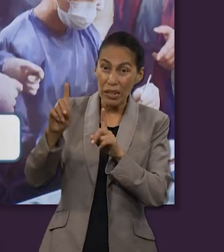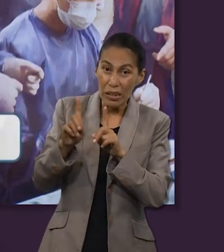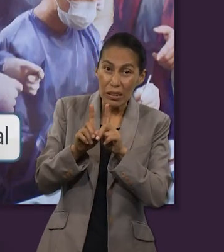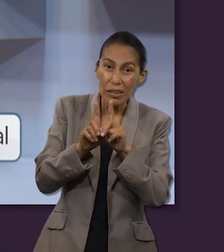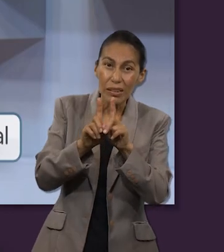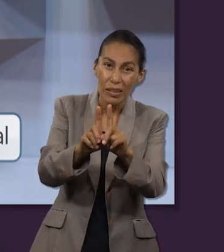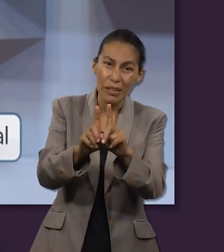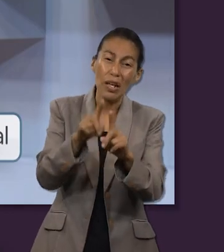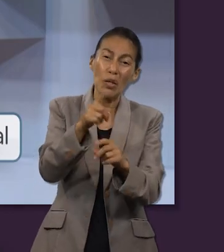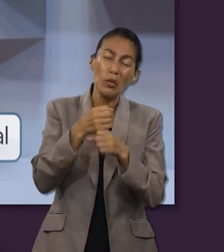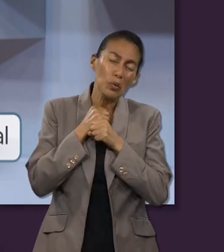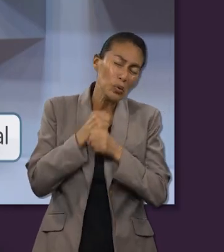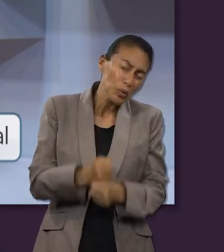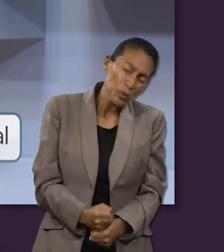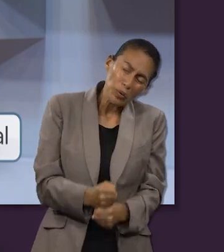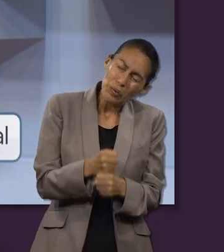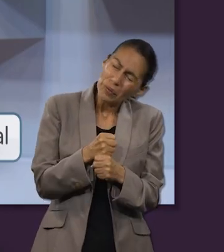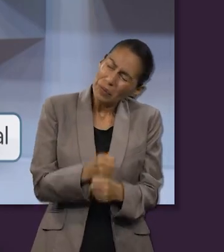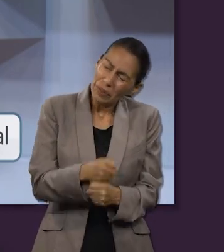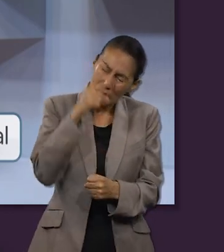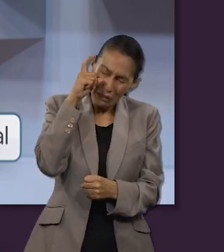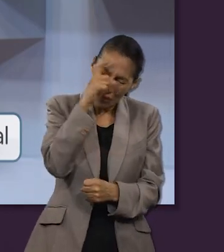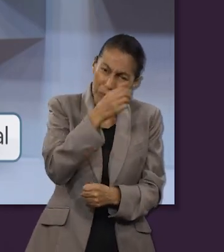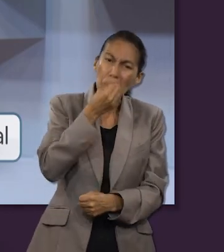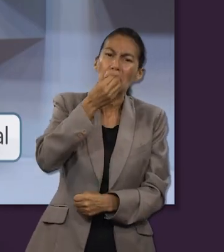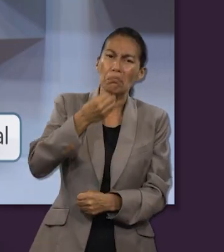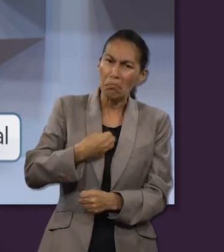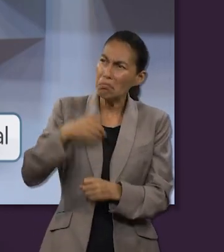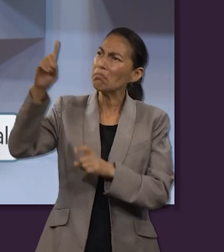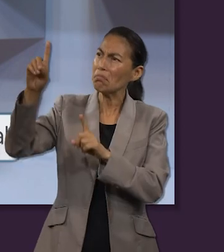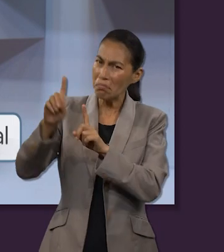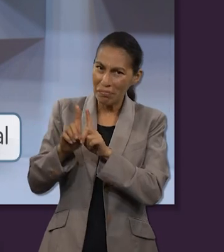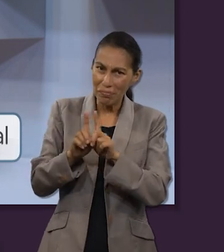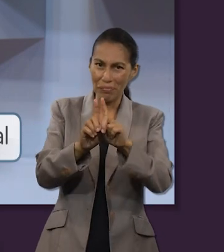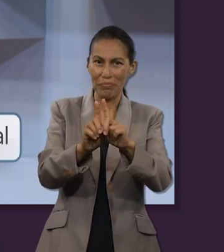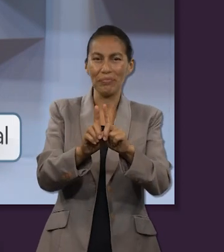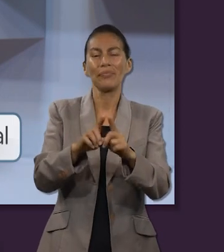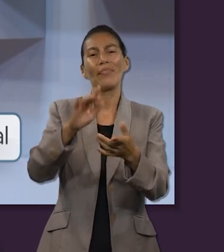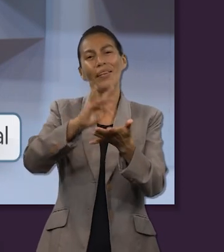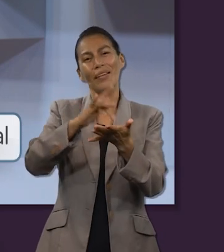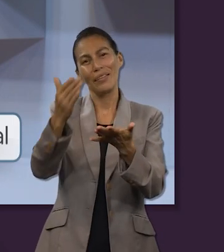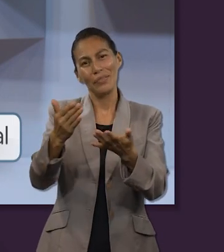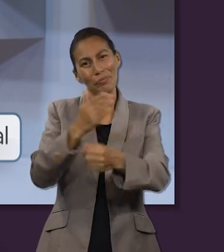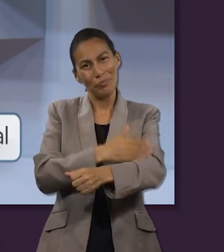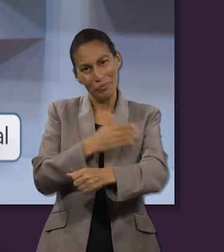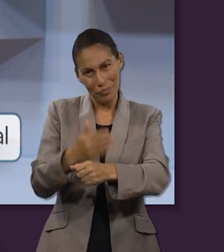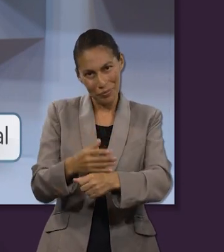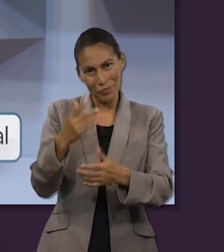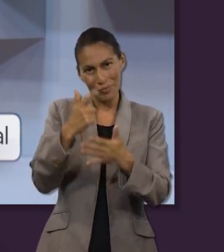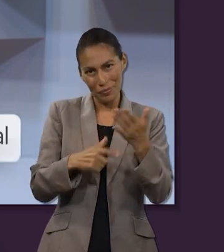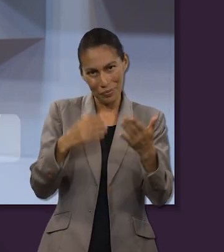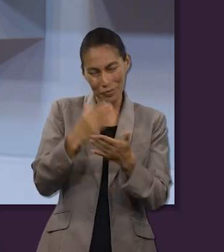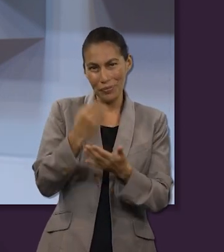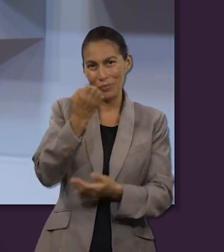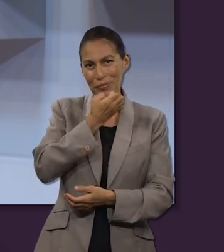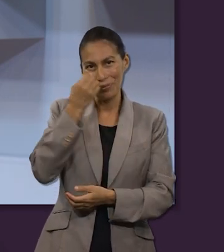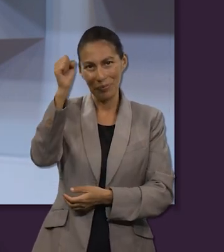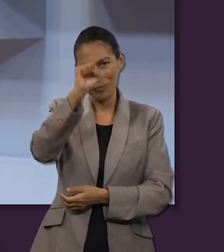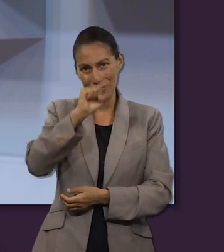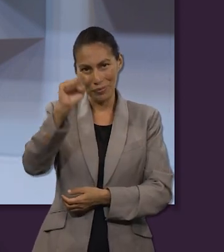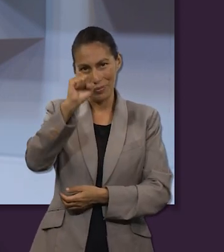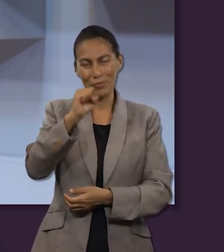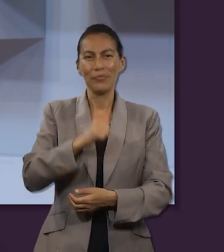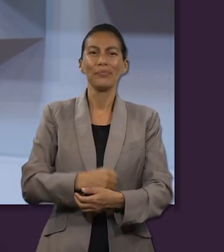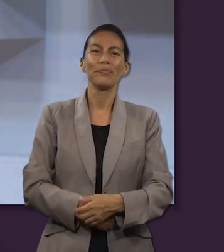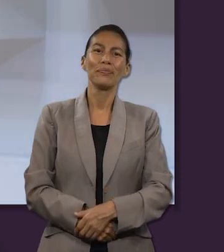y está cerca de ti cuando estás sufriendo gracias por acompañarnos en esa lección de